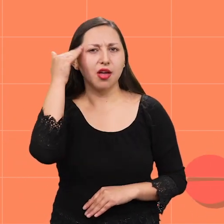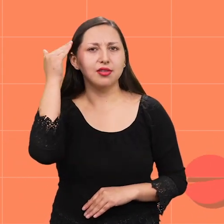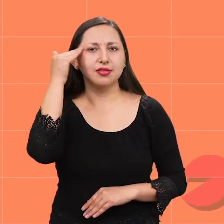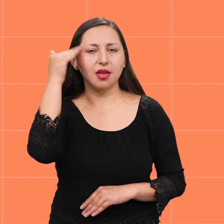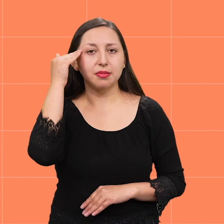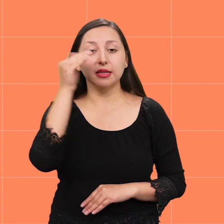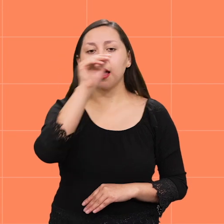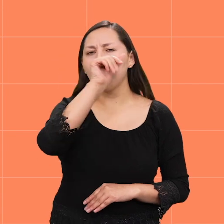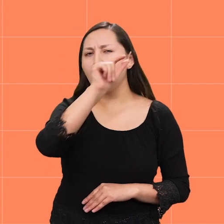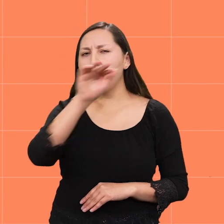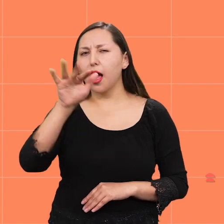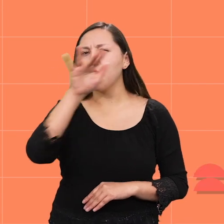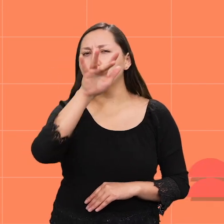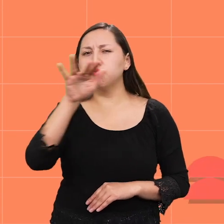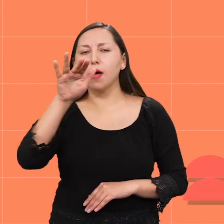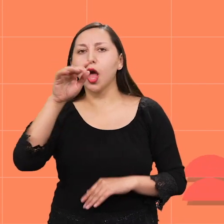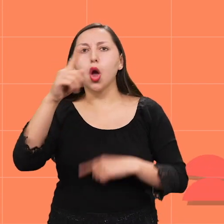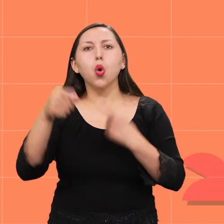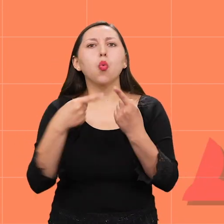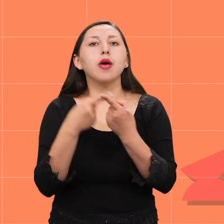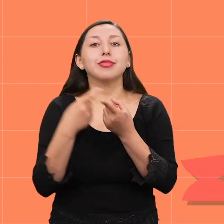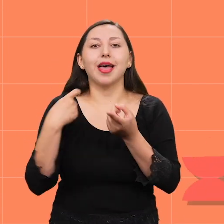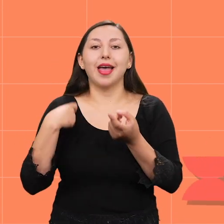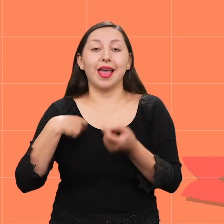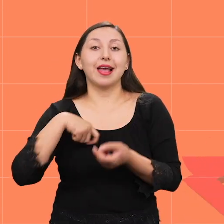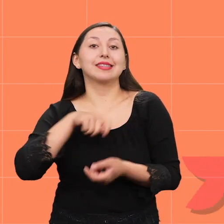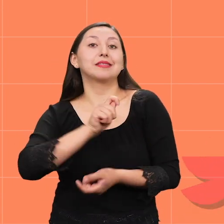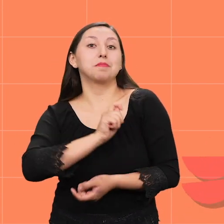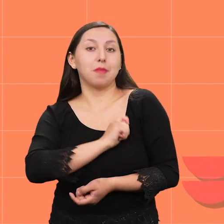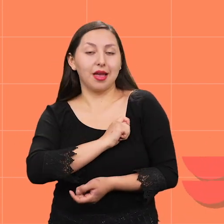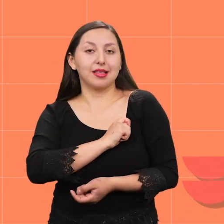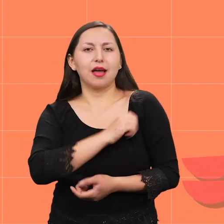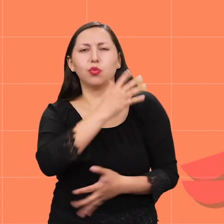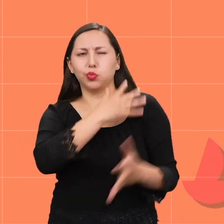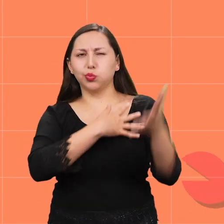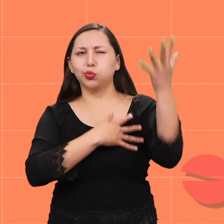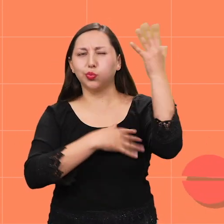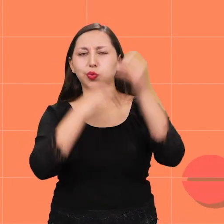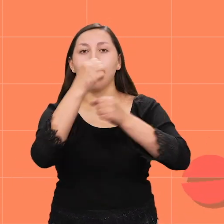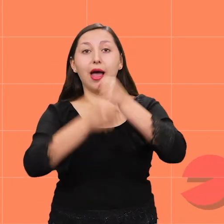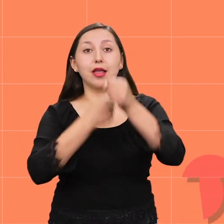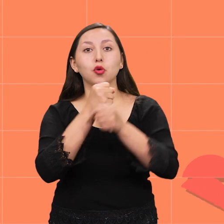alfabeto manual se originó en España durante el siglo XVI?